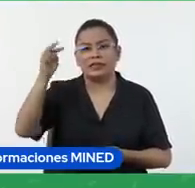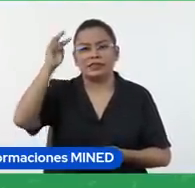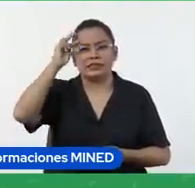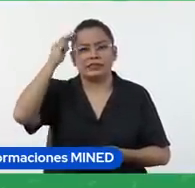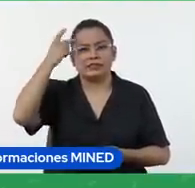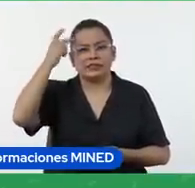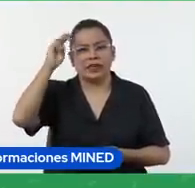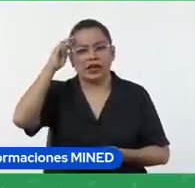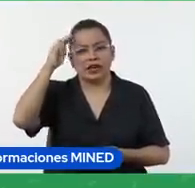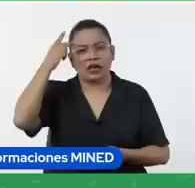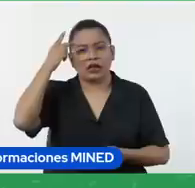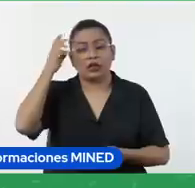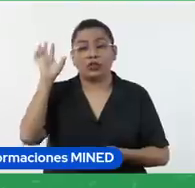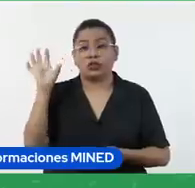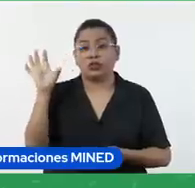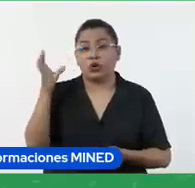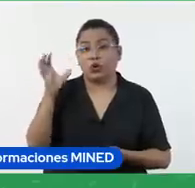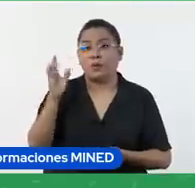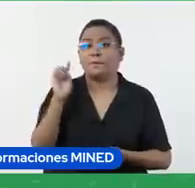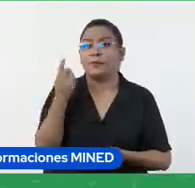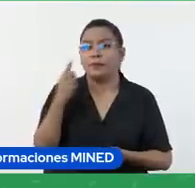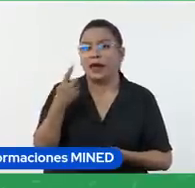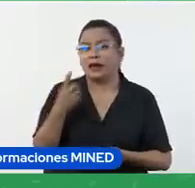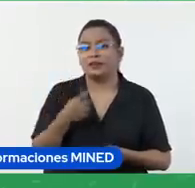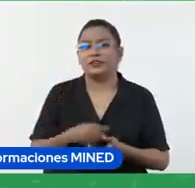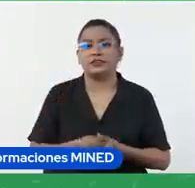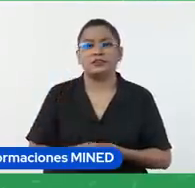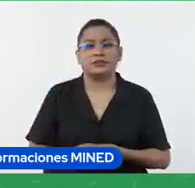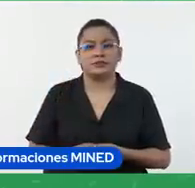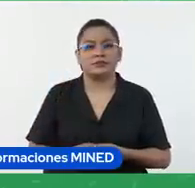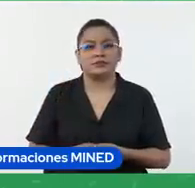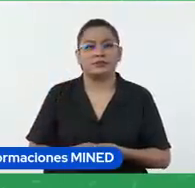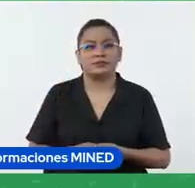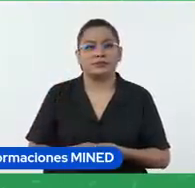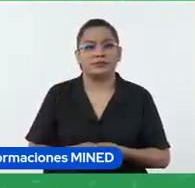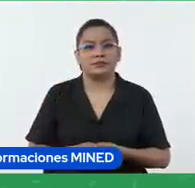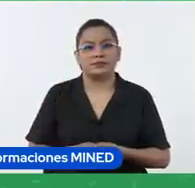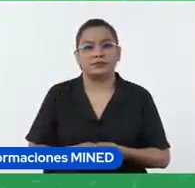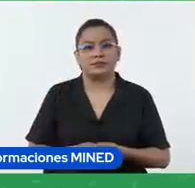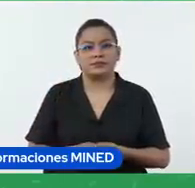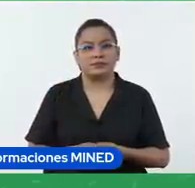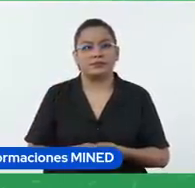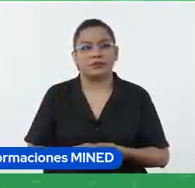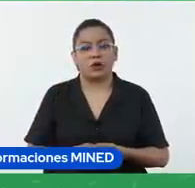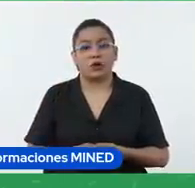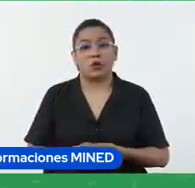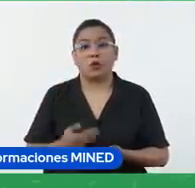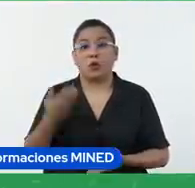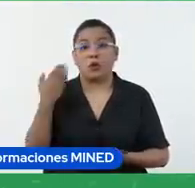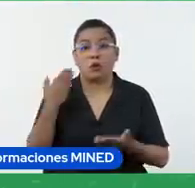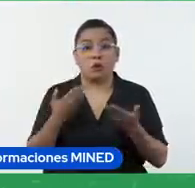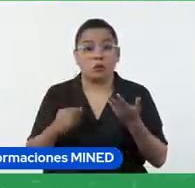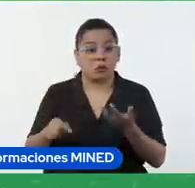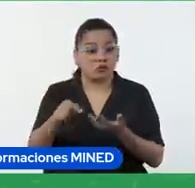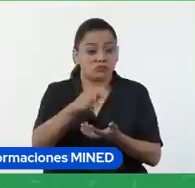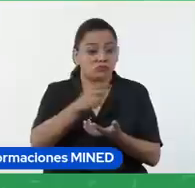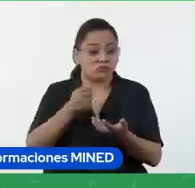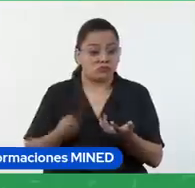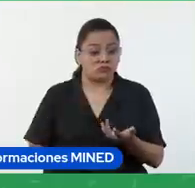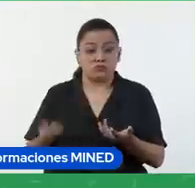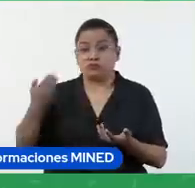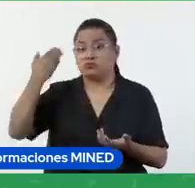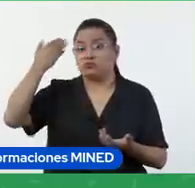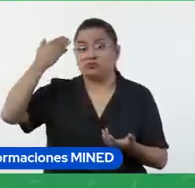colores primarios, también podría ser. Puede que no sepan la respuesta de los estudiantes, pero a partir